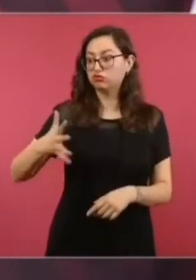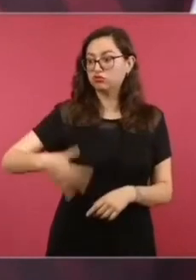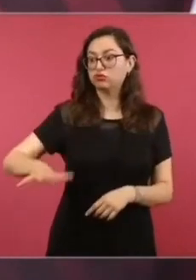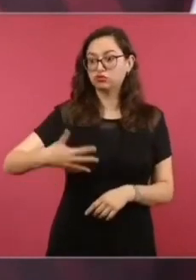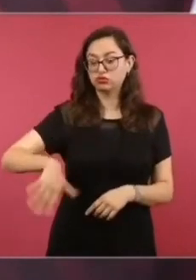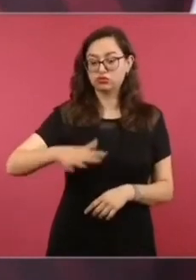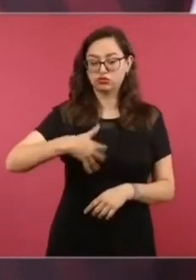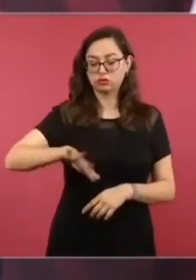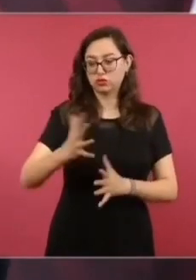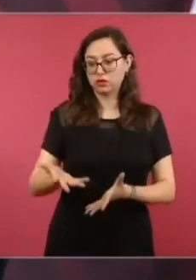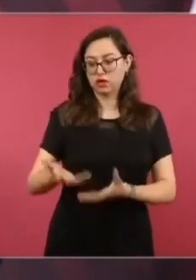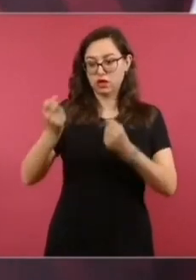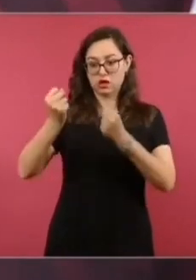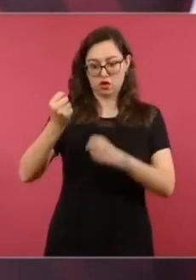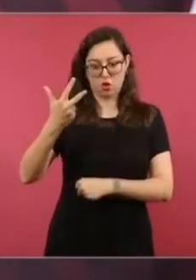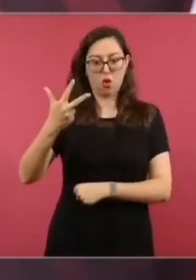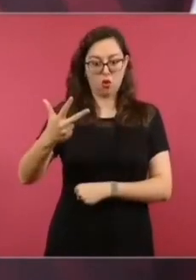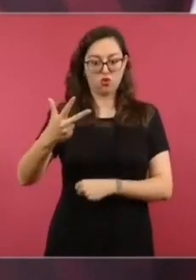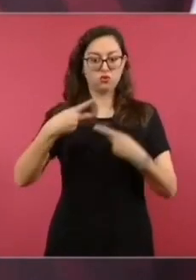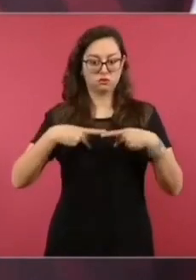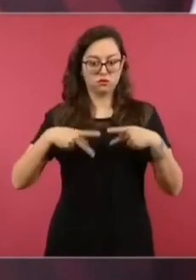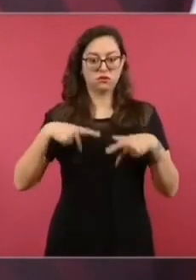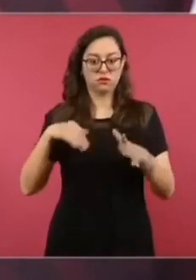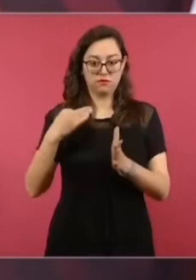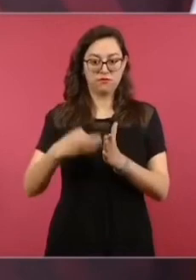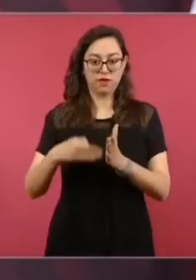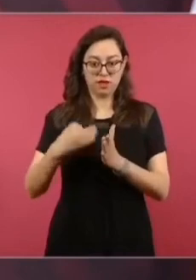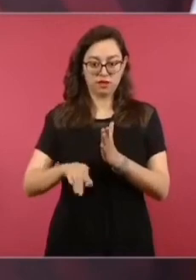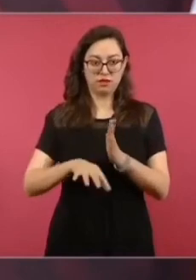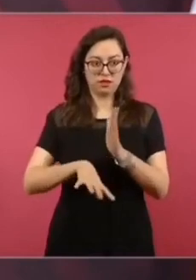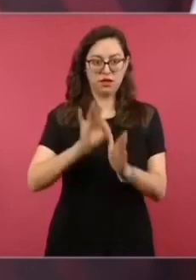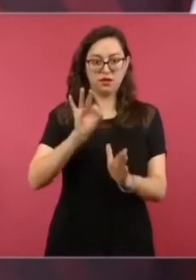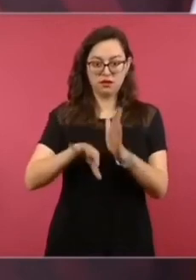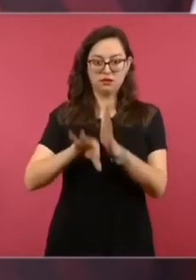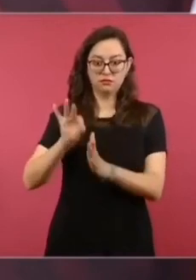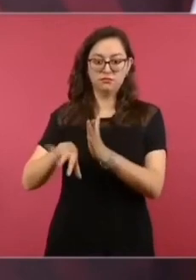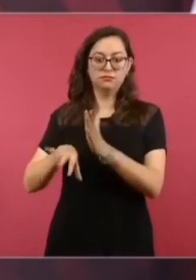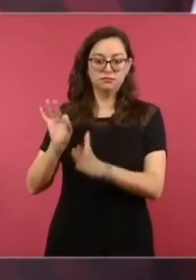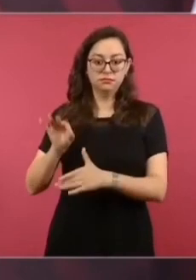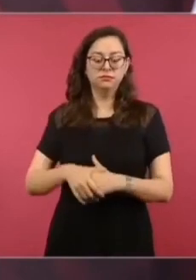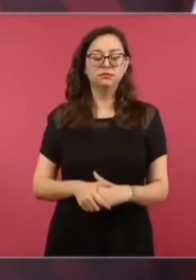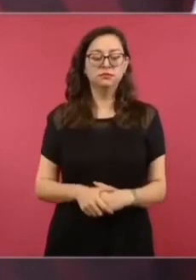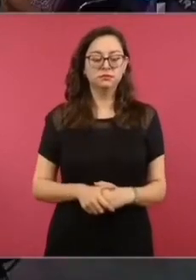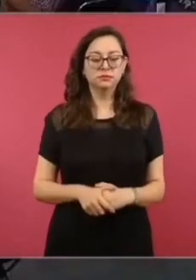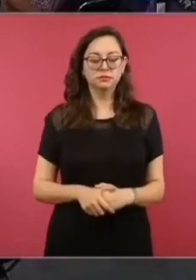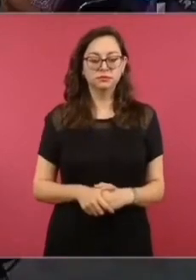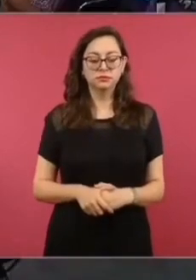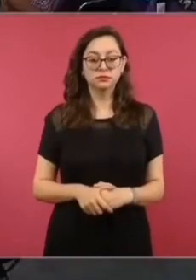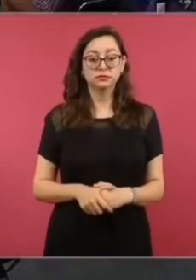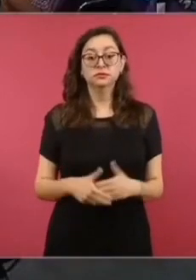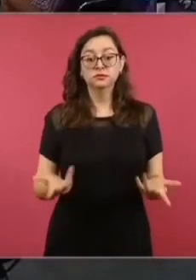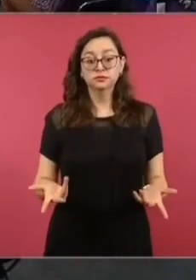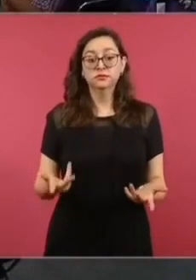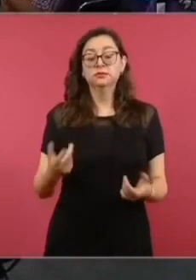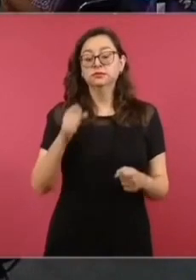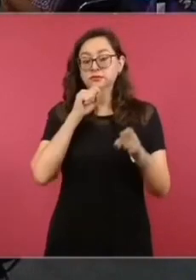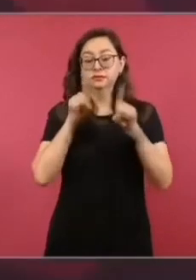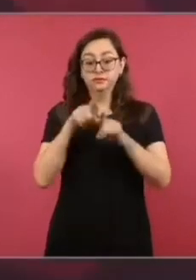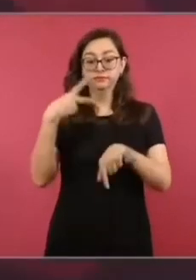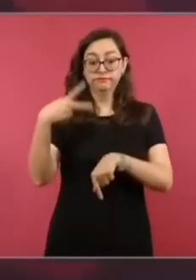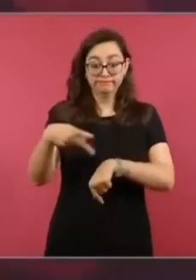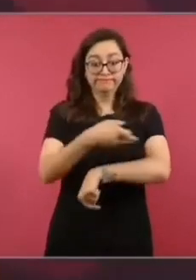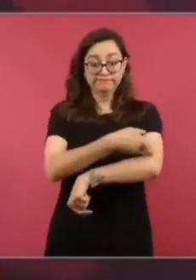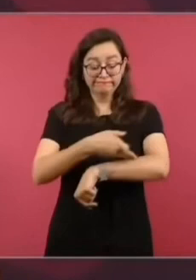los ocho que todavía no aparecen. Y decirle a sus familiares también